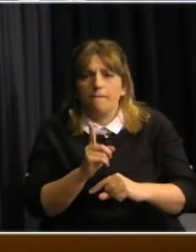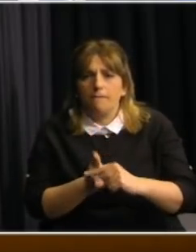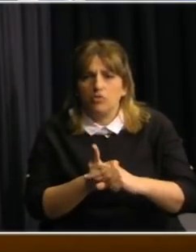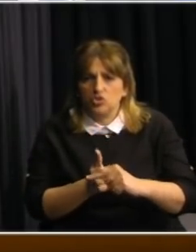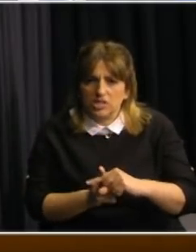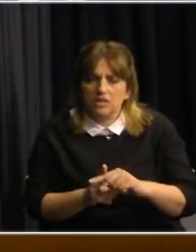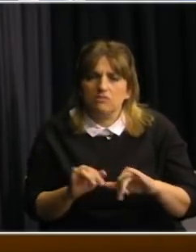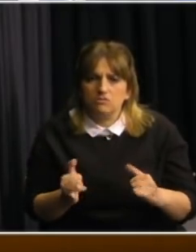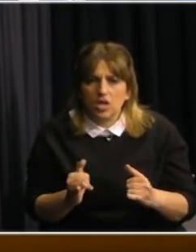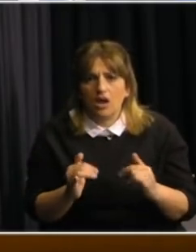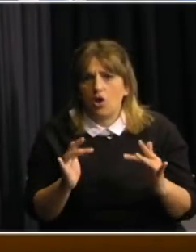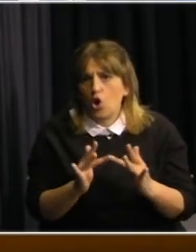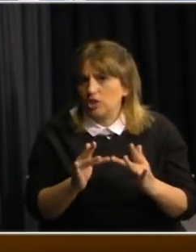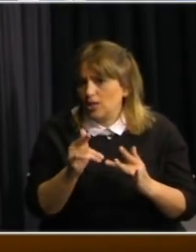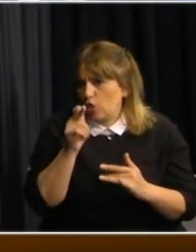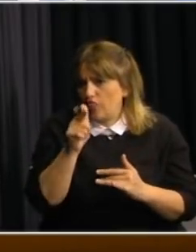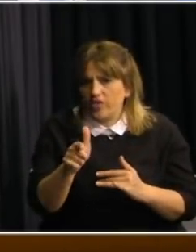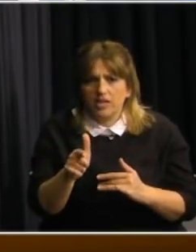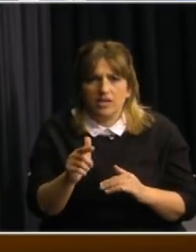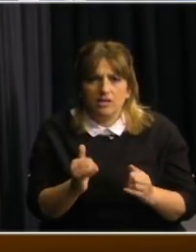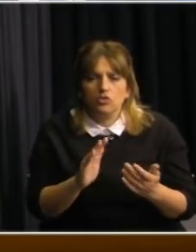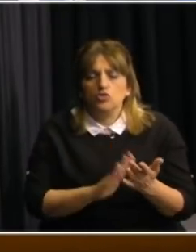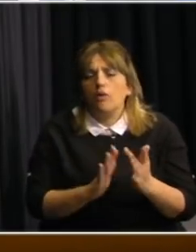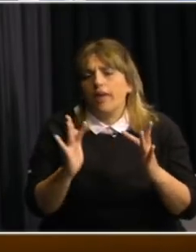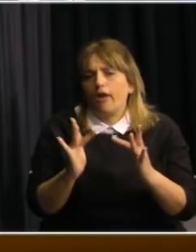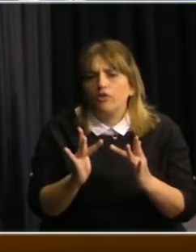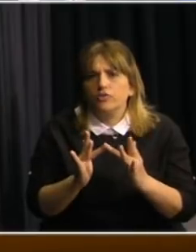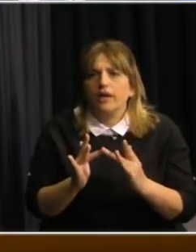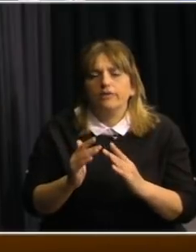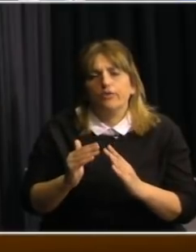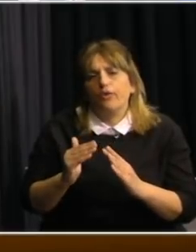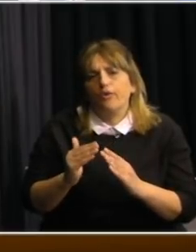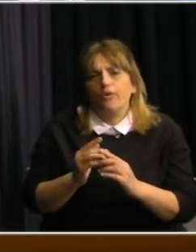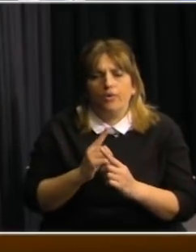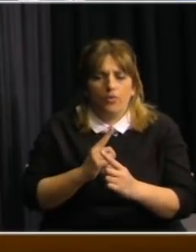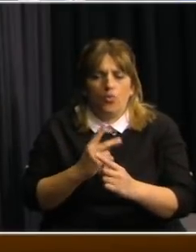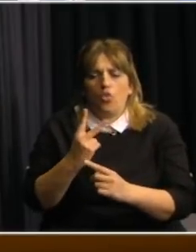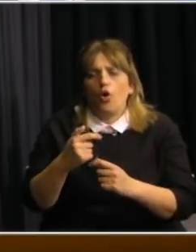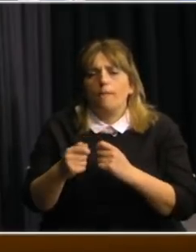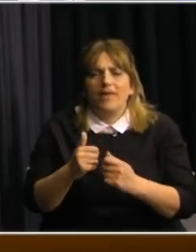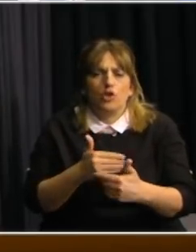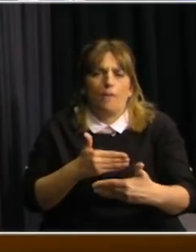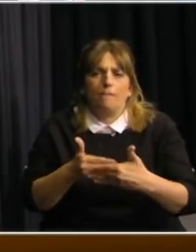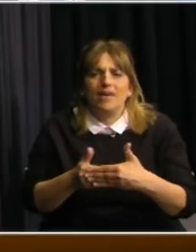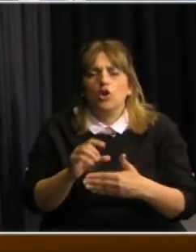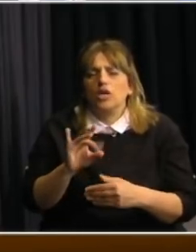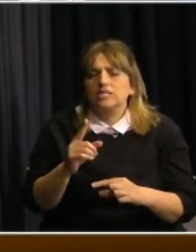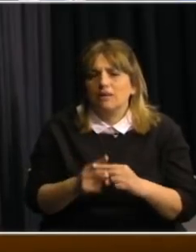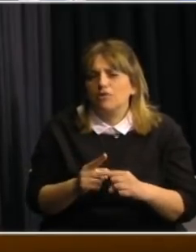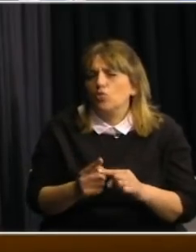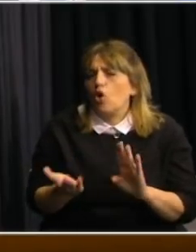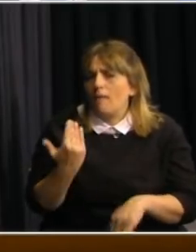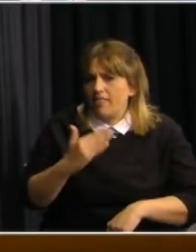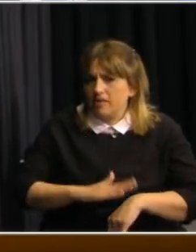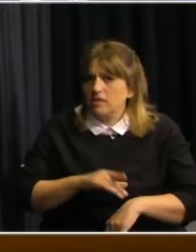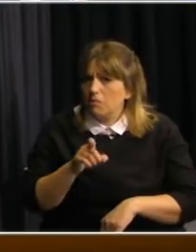cuando fueron contactos estrechos y hay una definición de contacto estrecho menos de menos a menos de 2 metros durante 15 minutos o más esos